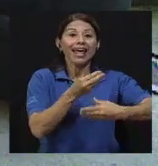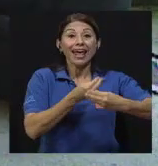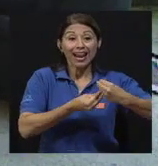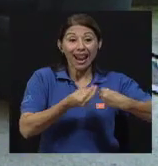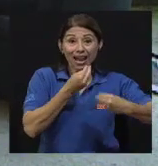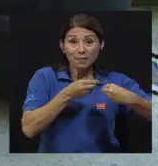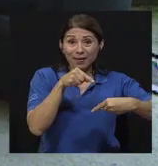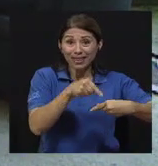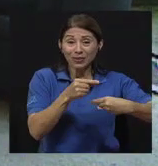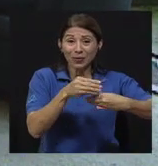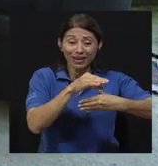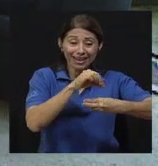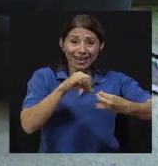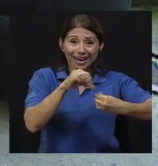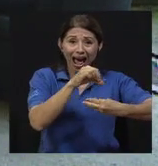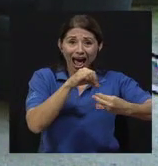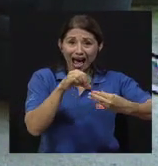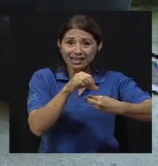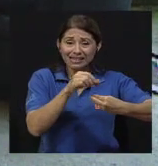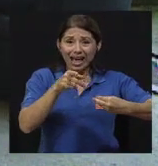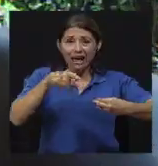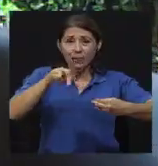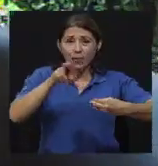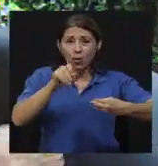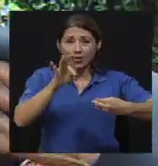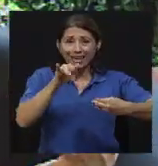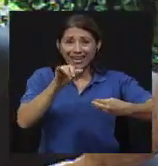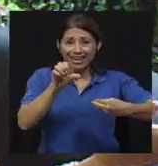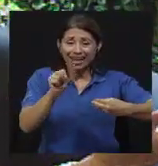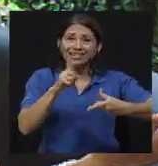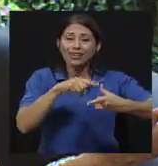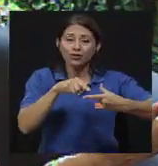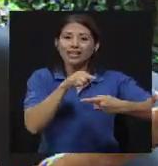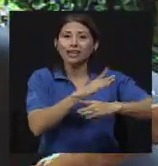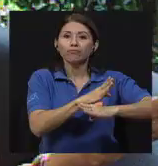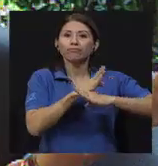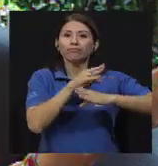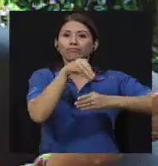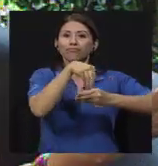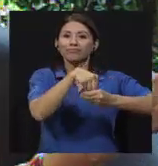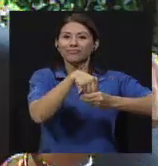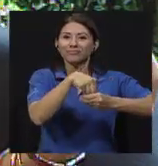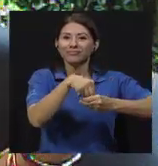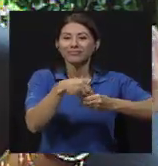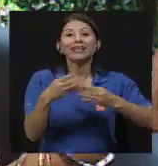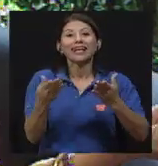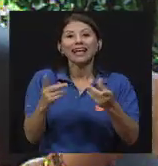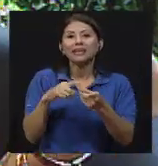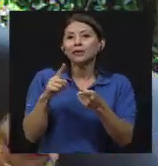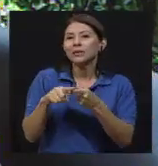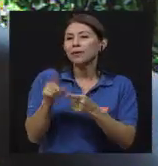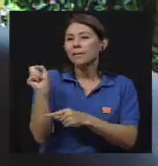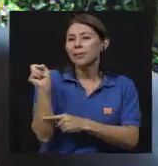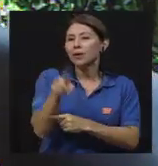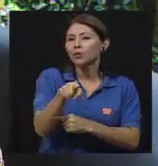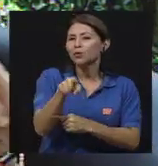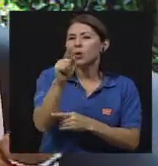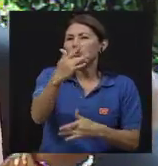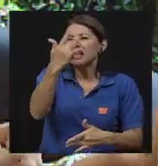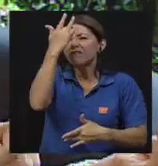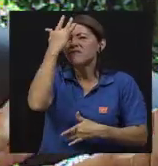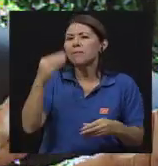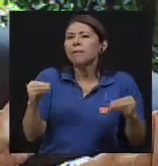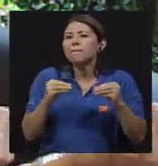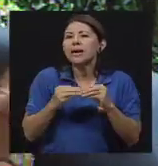alimentos que tienen grasa, que tienen mucha proteína. La pregunta de rigor de siempre, ¿qué la enferma usted más? ¿Un